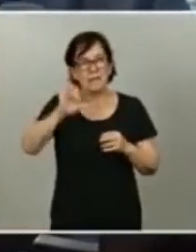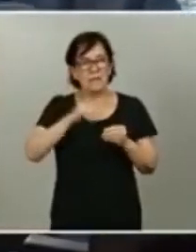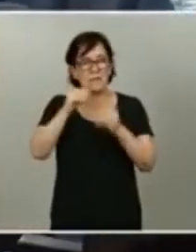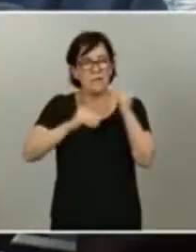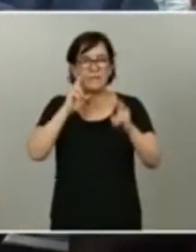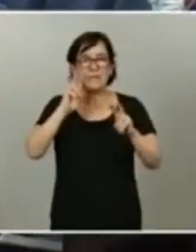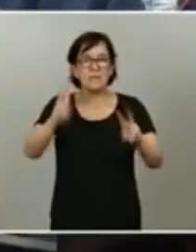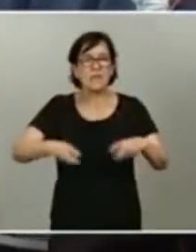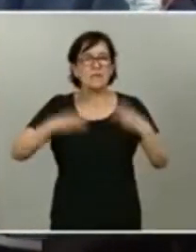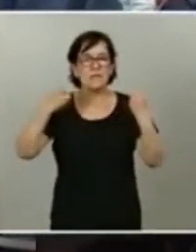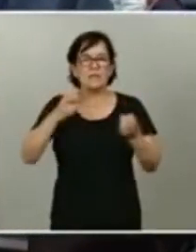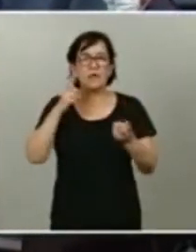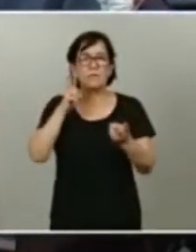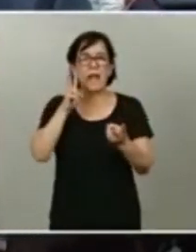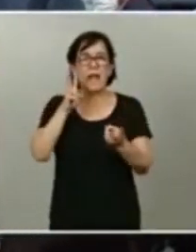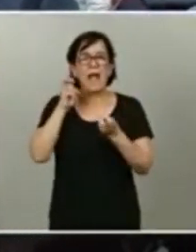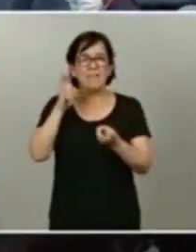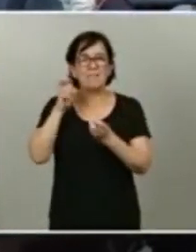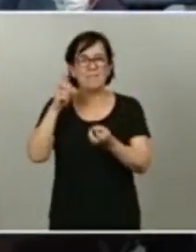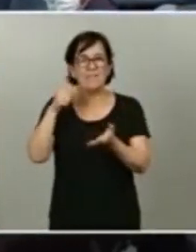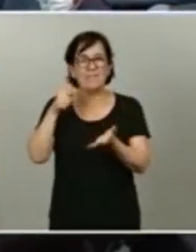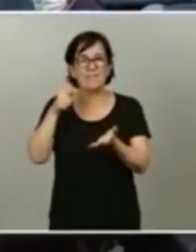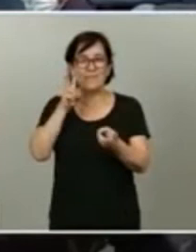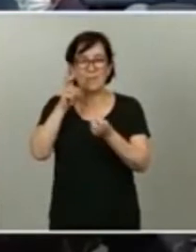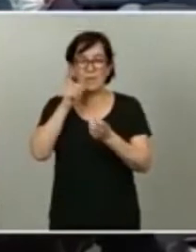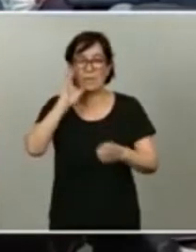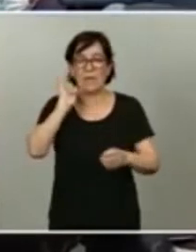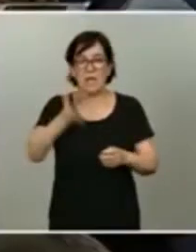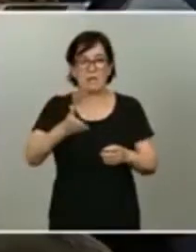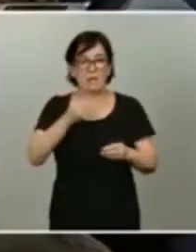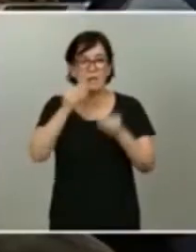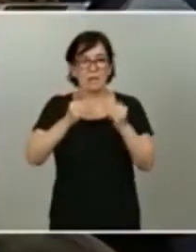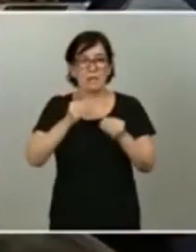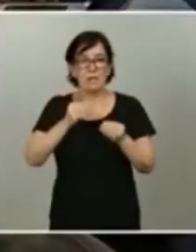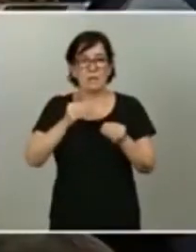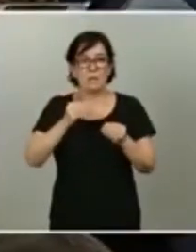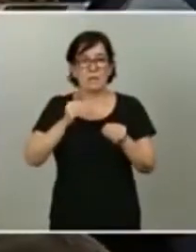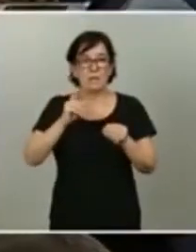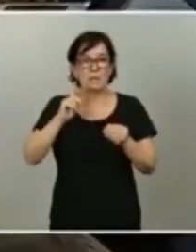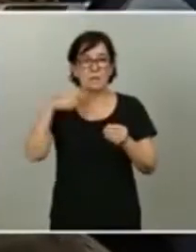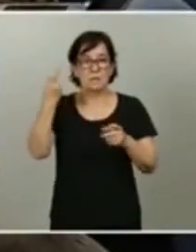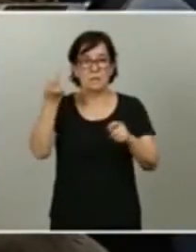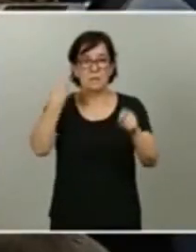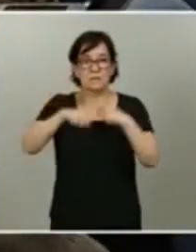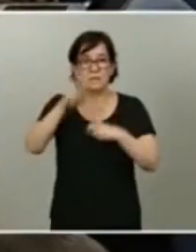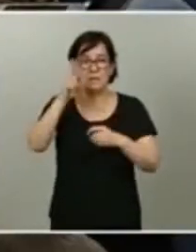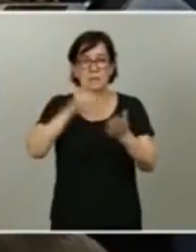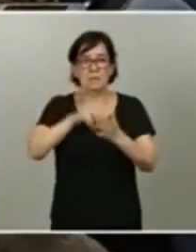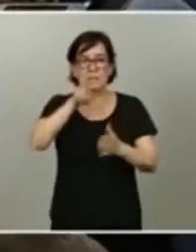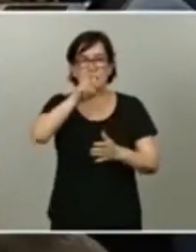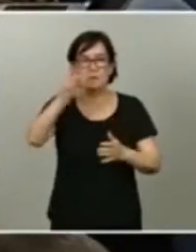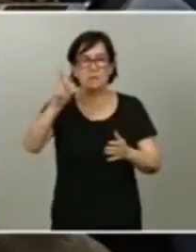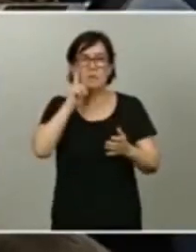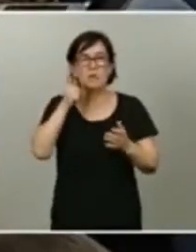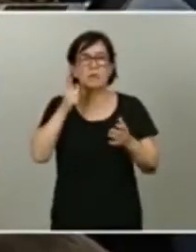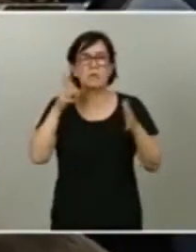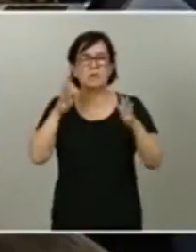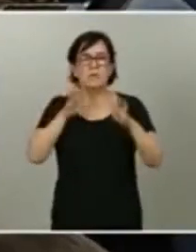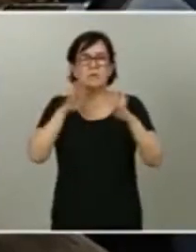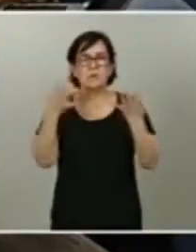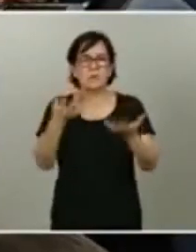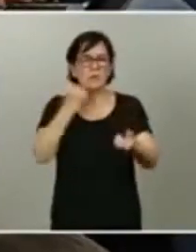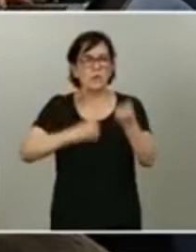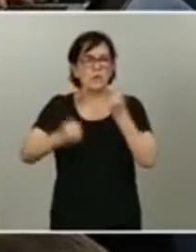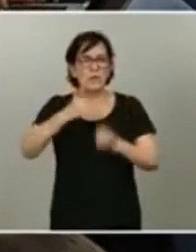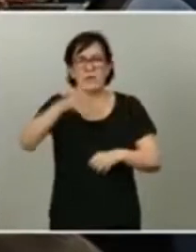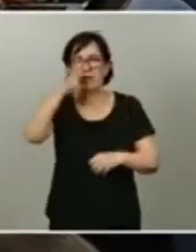fiscal para que a los afectados por ERTE no les salga a pagar en la campaña de la renta de 2020. Por ejemplo, el Consejo General de Economistas ha denunciado que